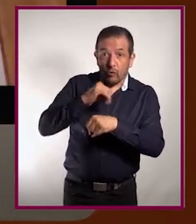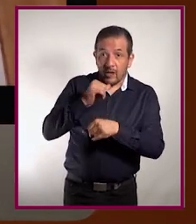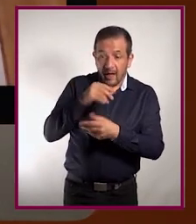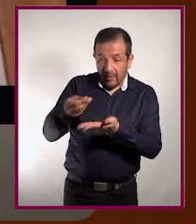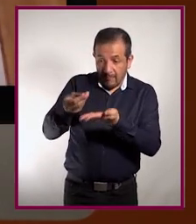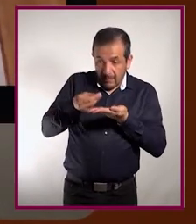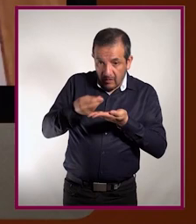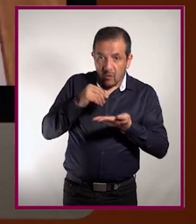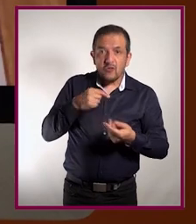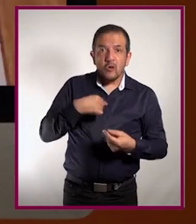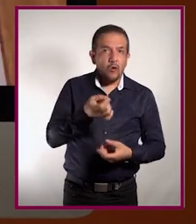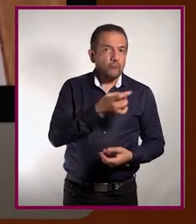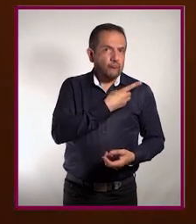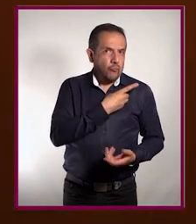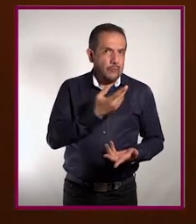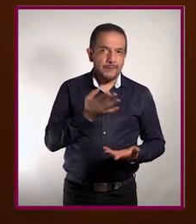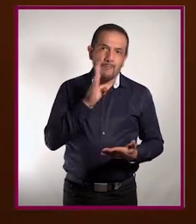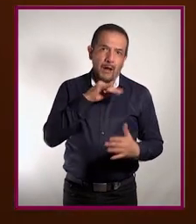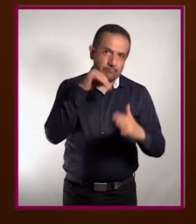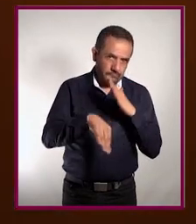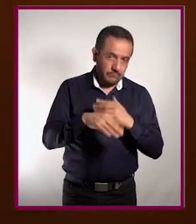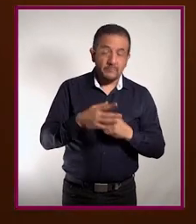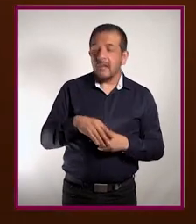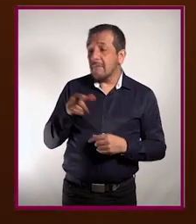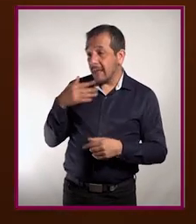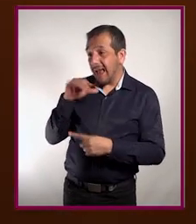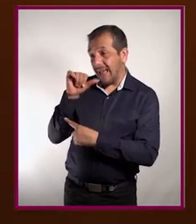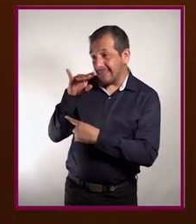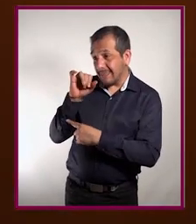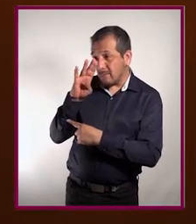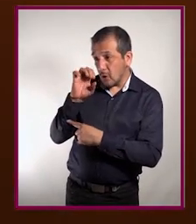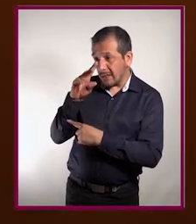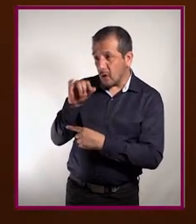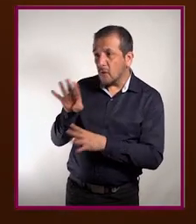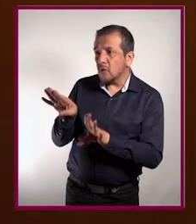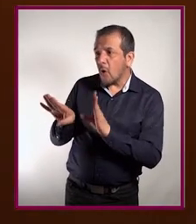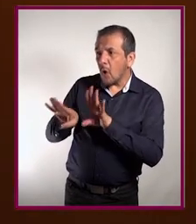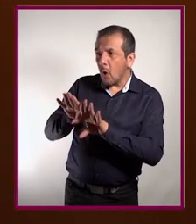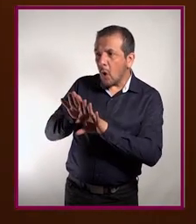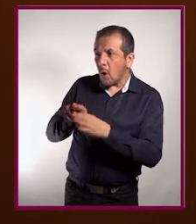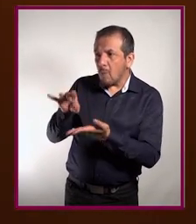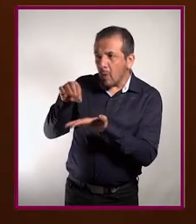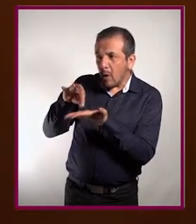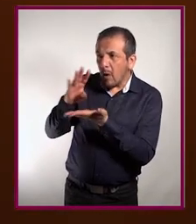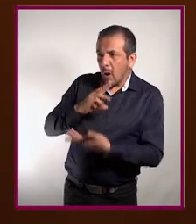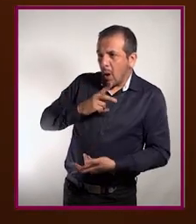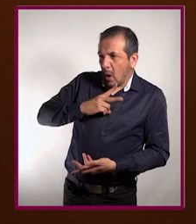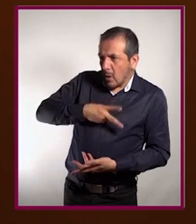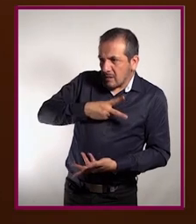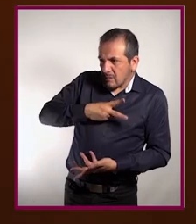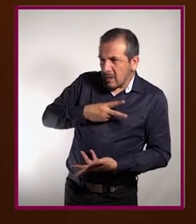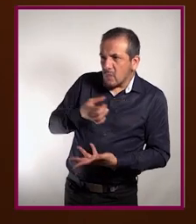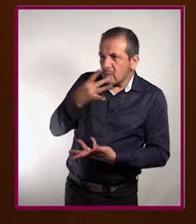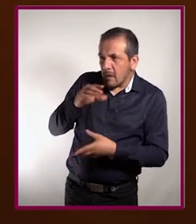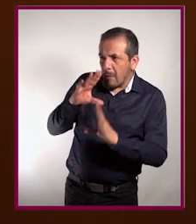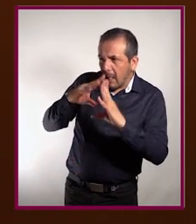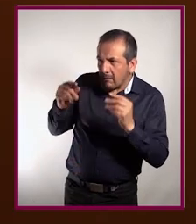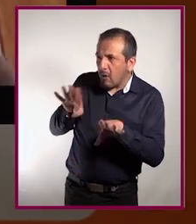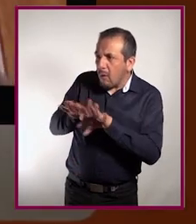están en esta línea que les comento. Si los antibióticos no funcionan contra los virus, ¿qué opciones terapéuticas hay contra